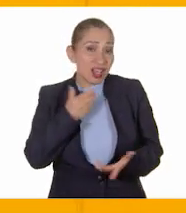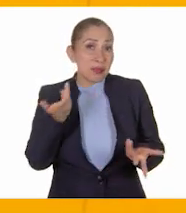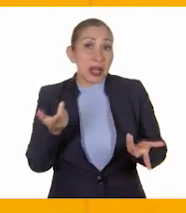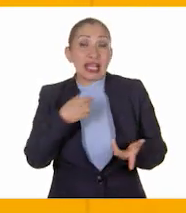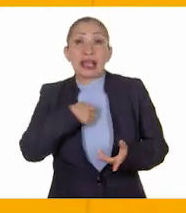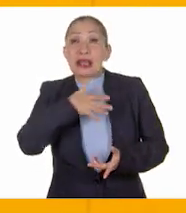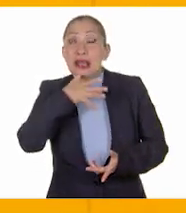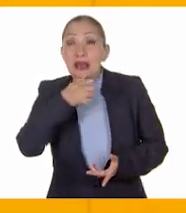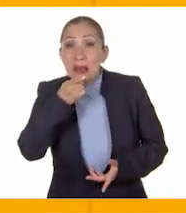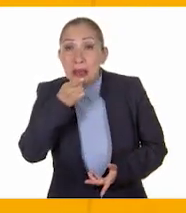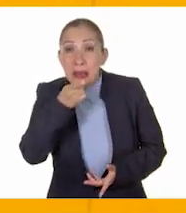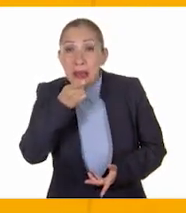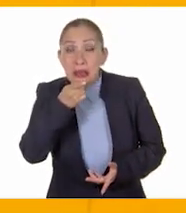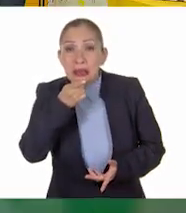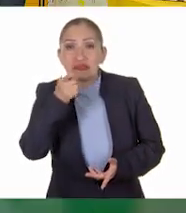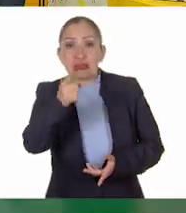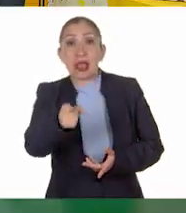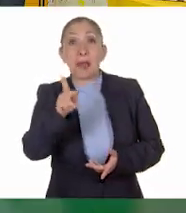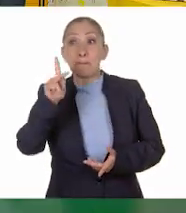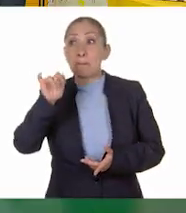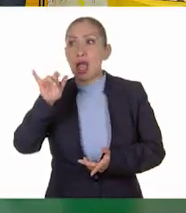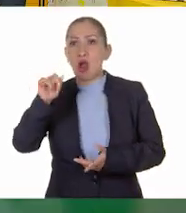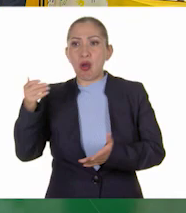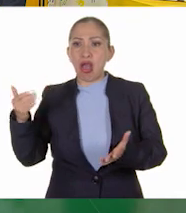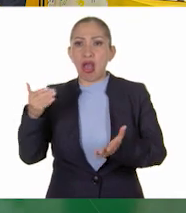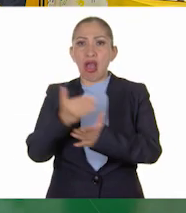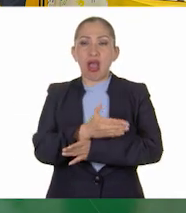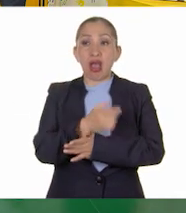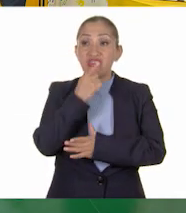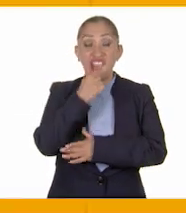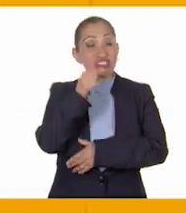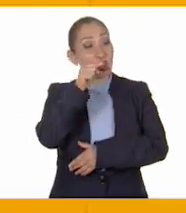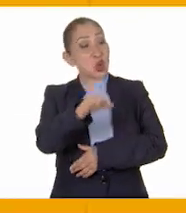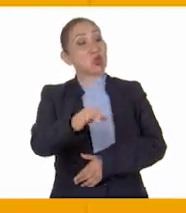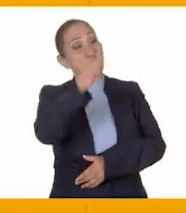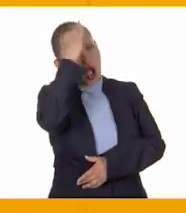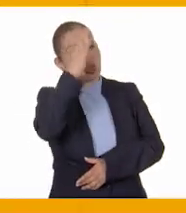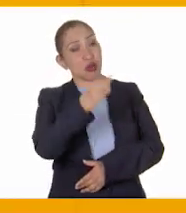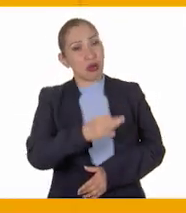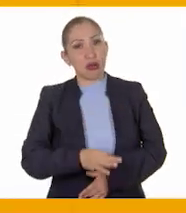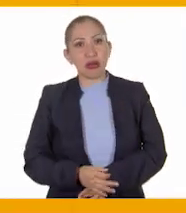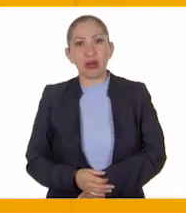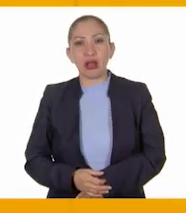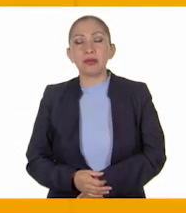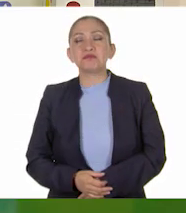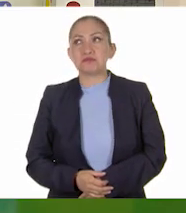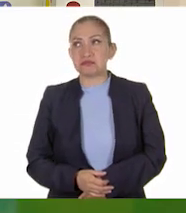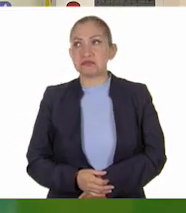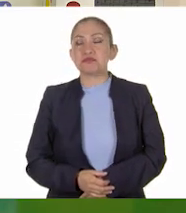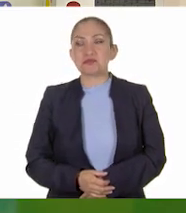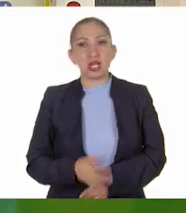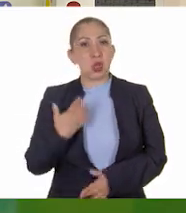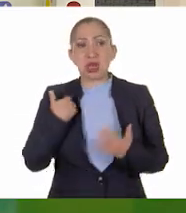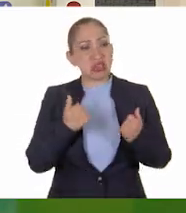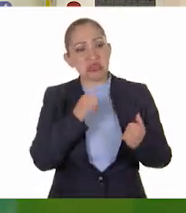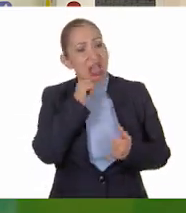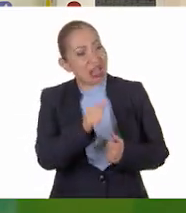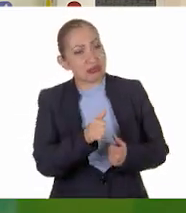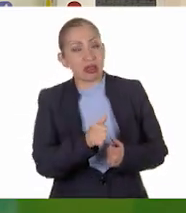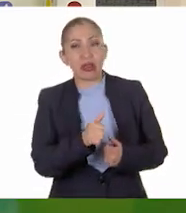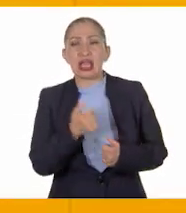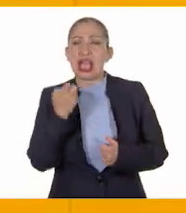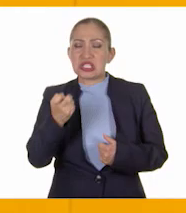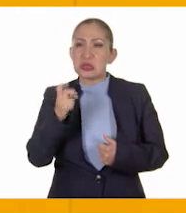que pudiera decir algo más, Paco me dijo que era un tonto, que no entendía nada.